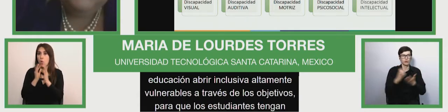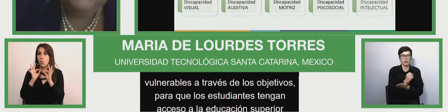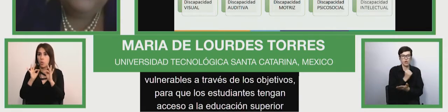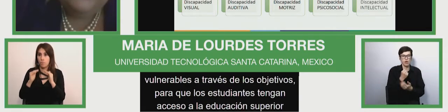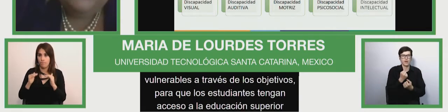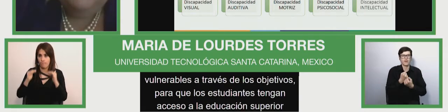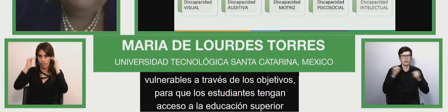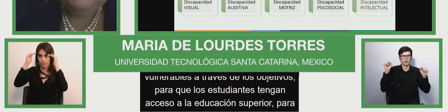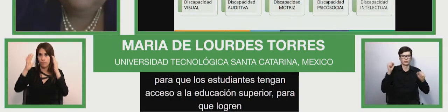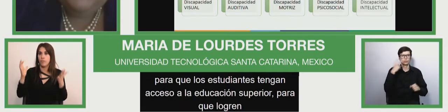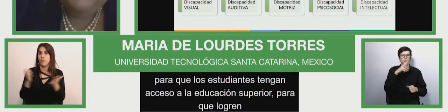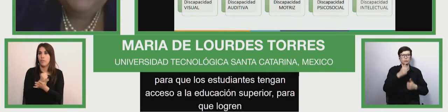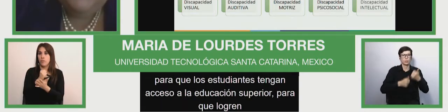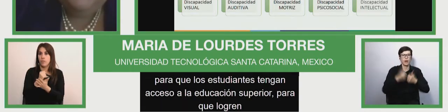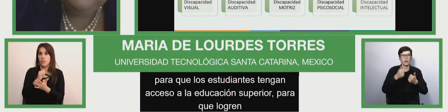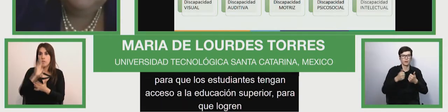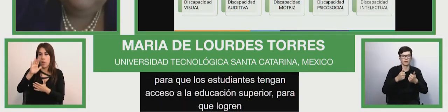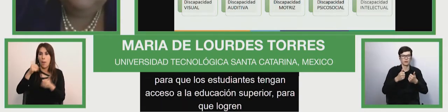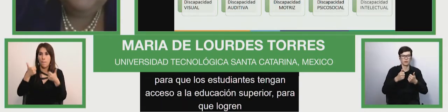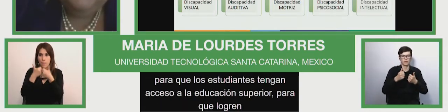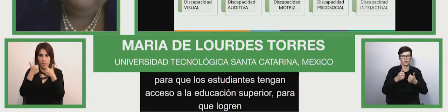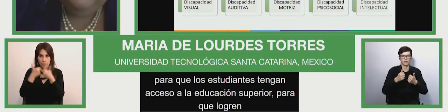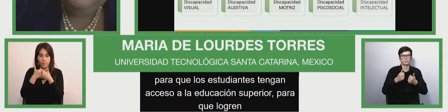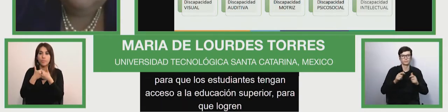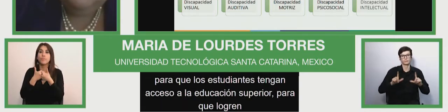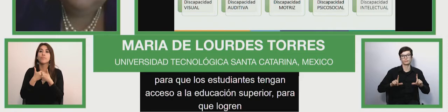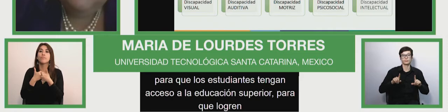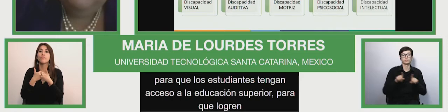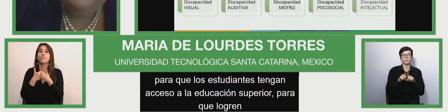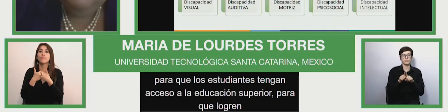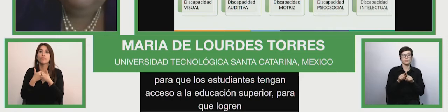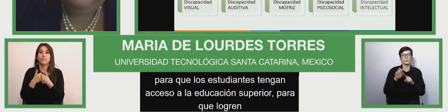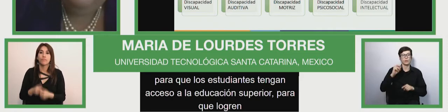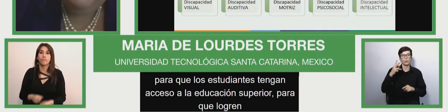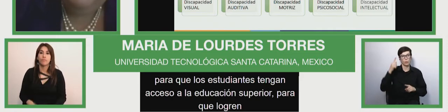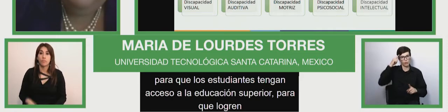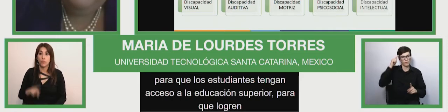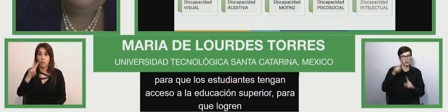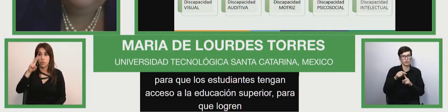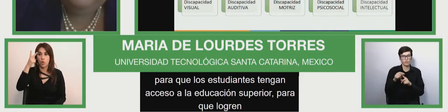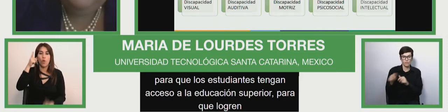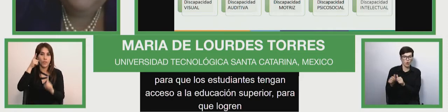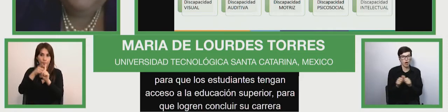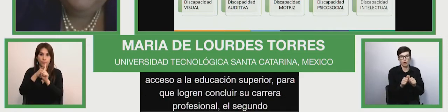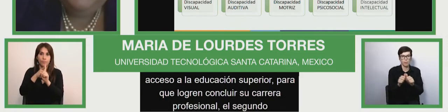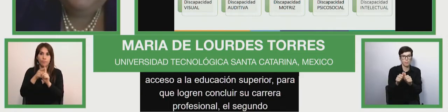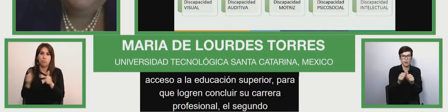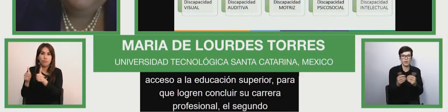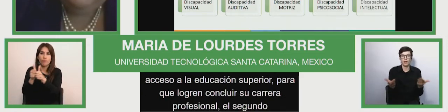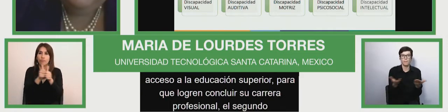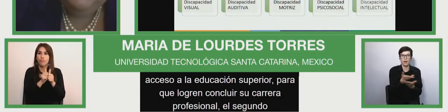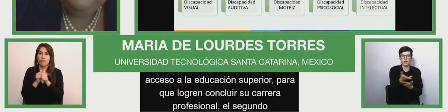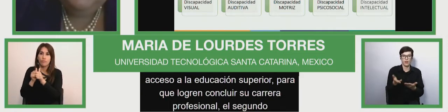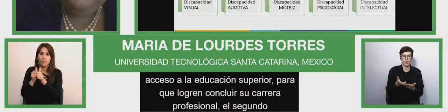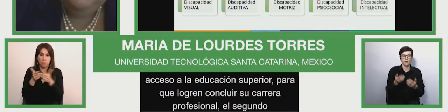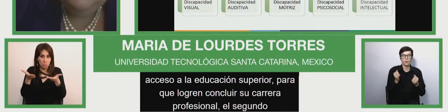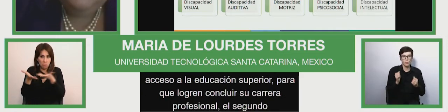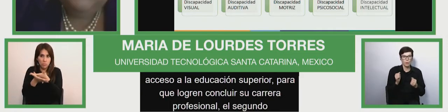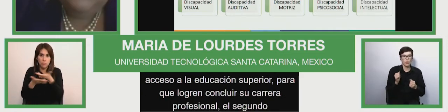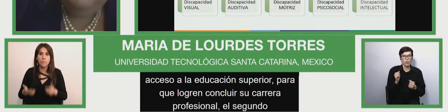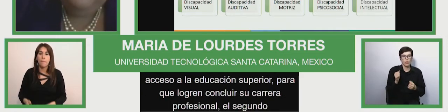su carrera profesional y el segundo objetivo es darles un acompañamiento para que puedan tener este